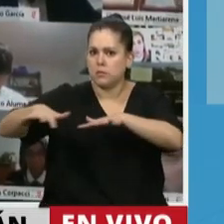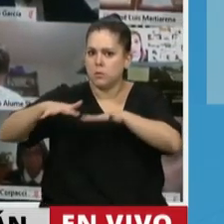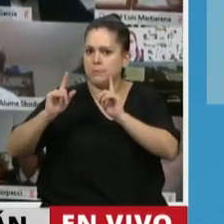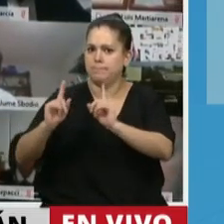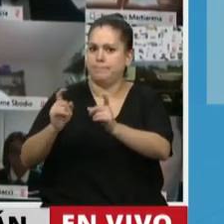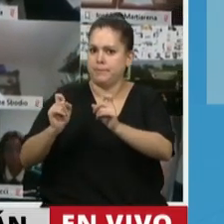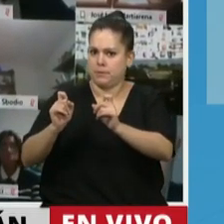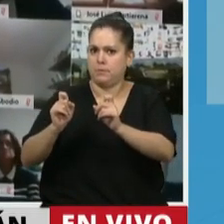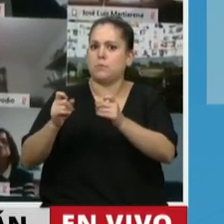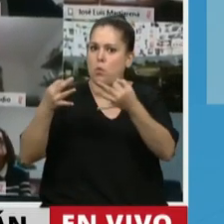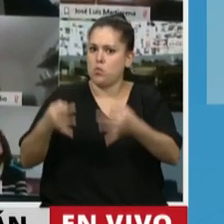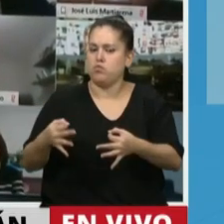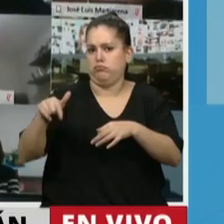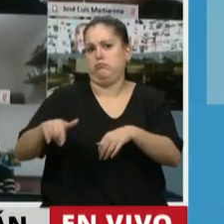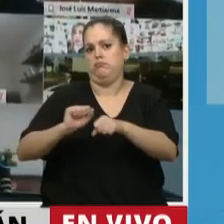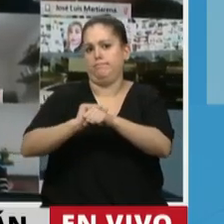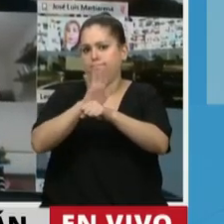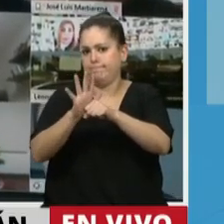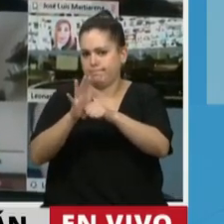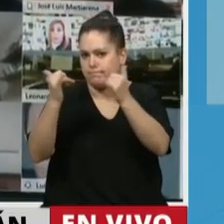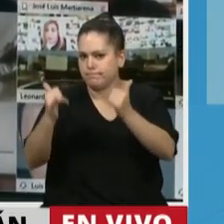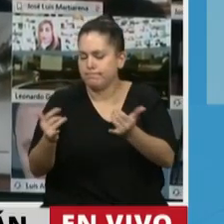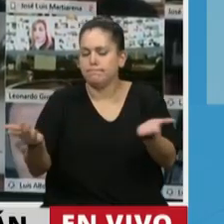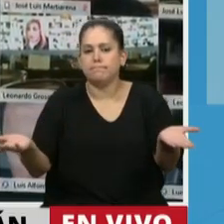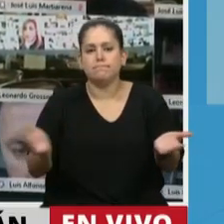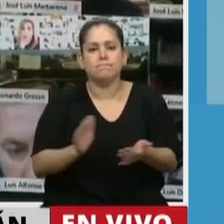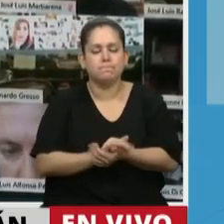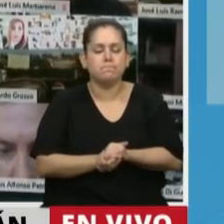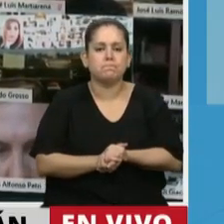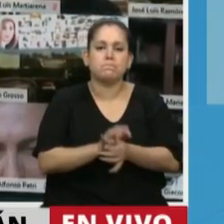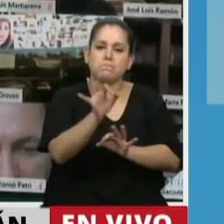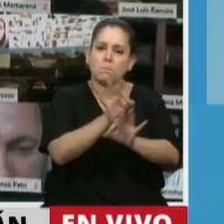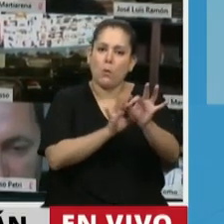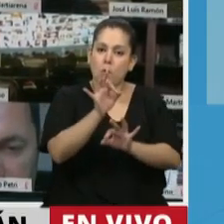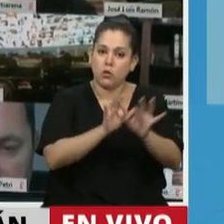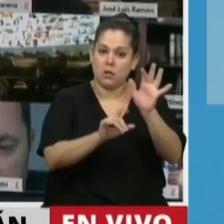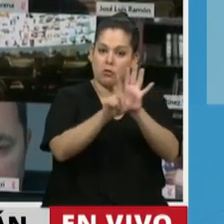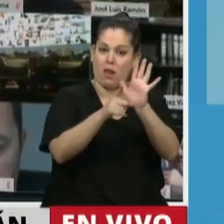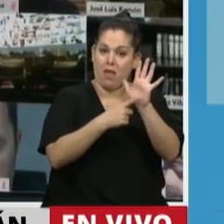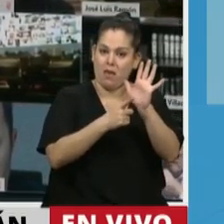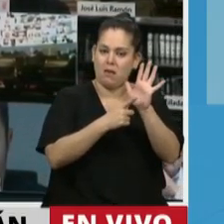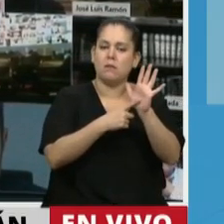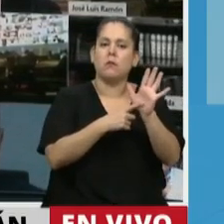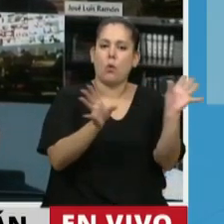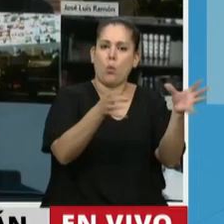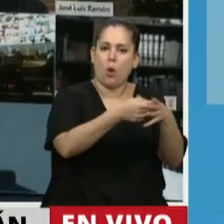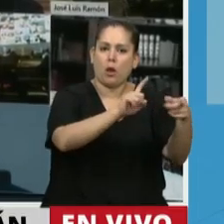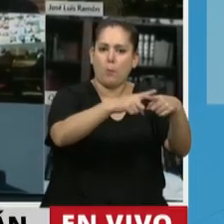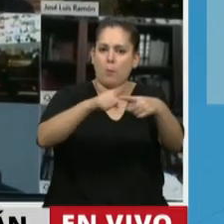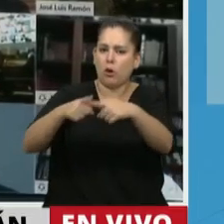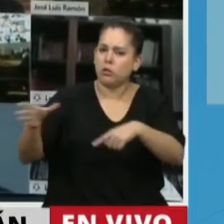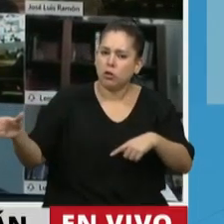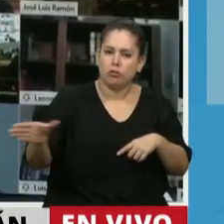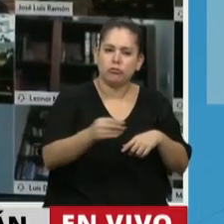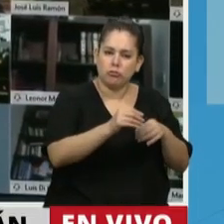de la pandemia. Sin lugar a dudas, este proyecto ha sido trabajado por todos los bloques. Hemos